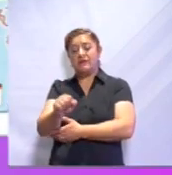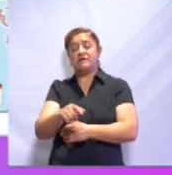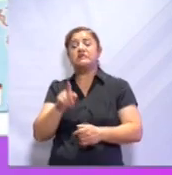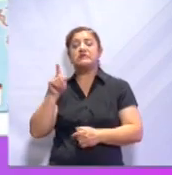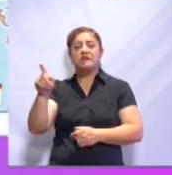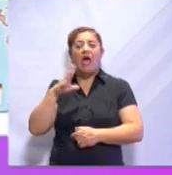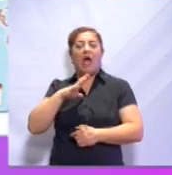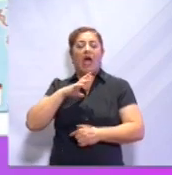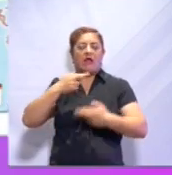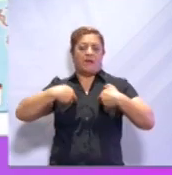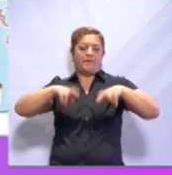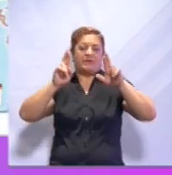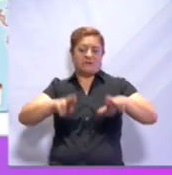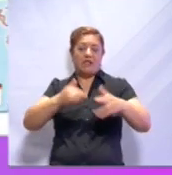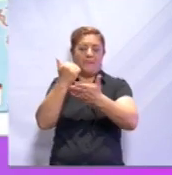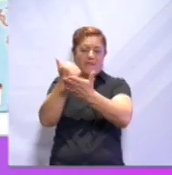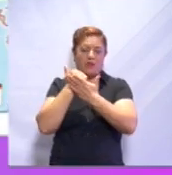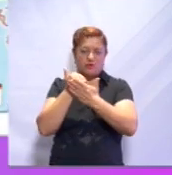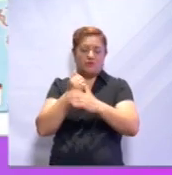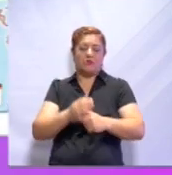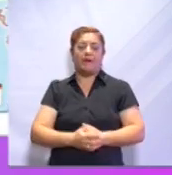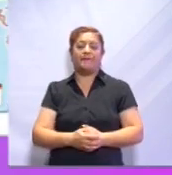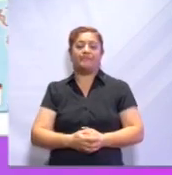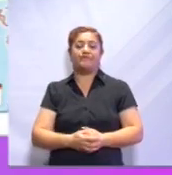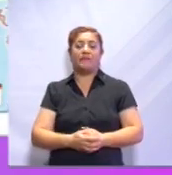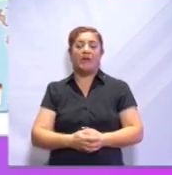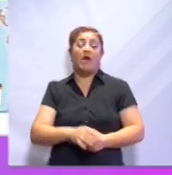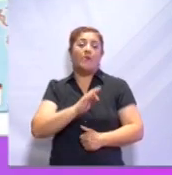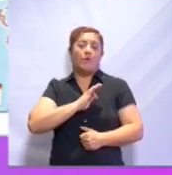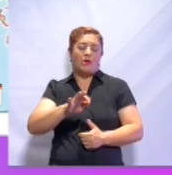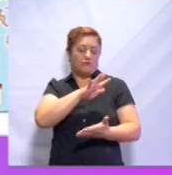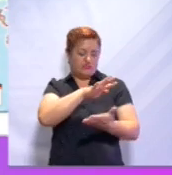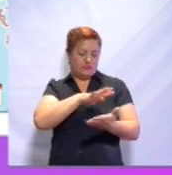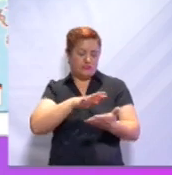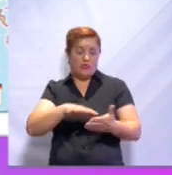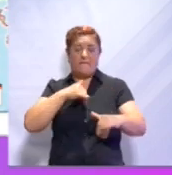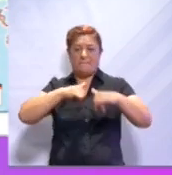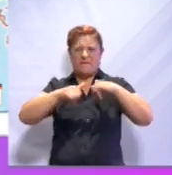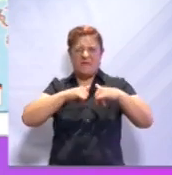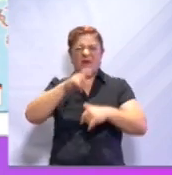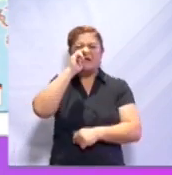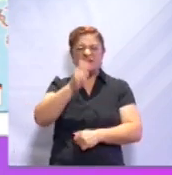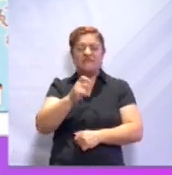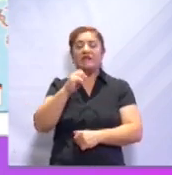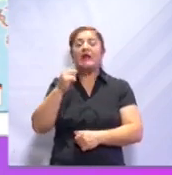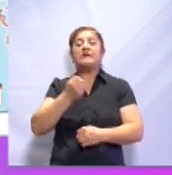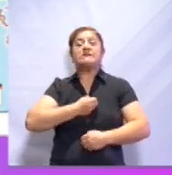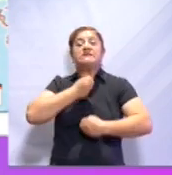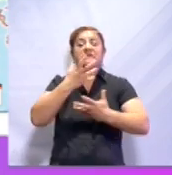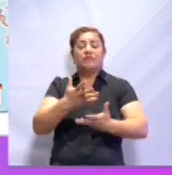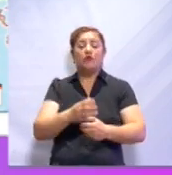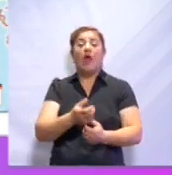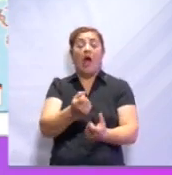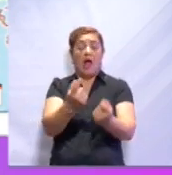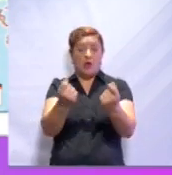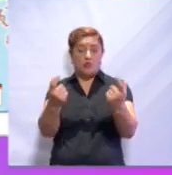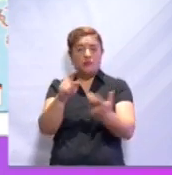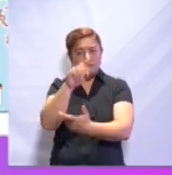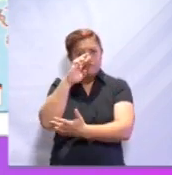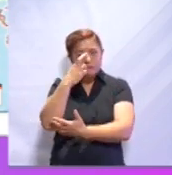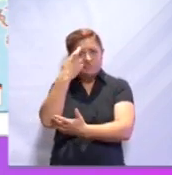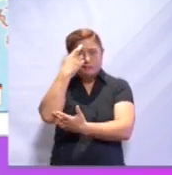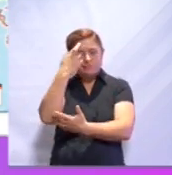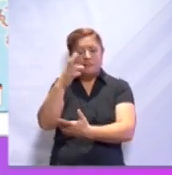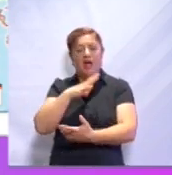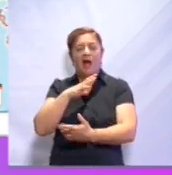representar la importancia de poder leer los mapas y su simbología. En algunos aspectos recordemos que pueden